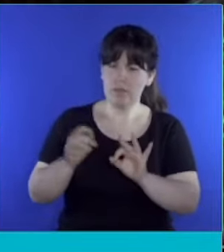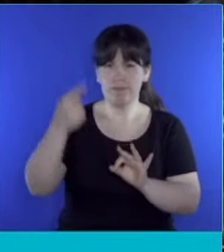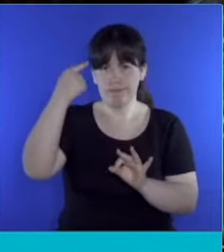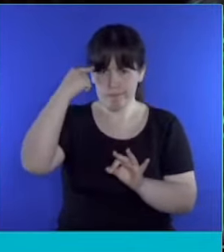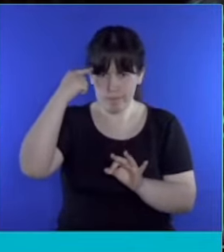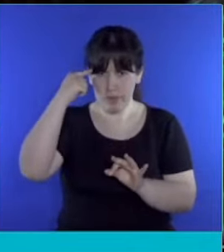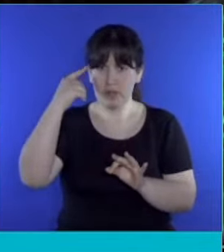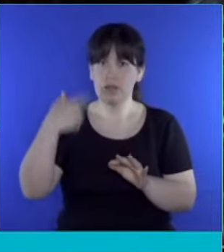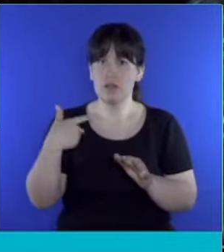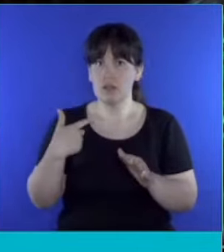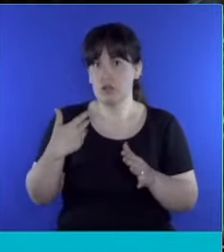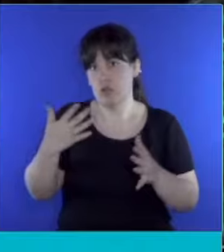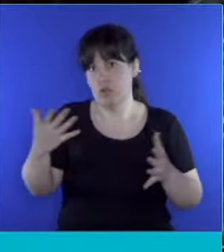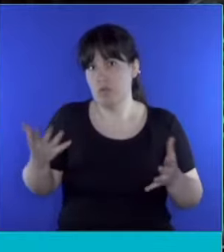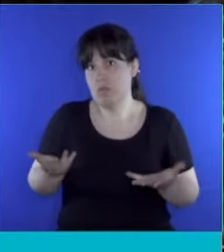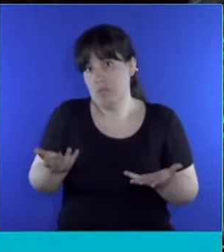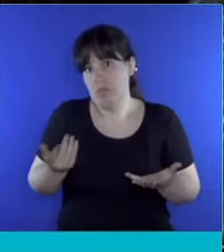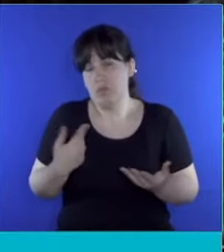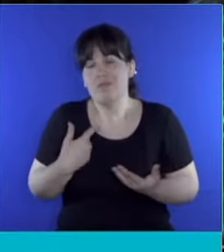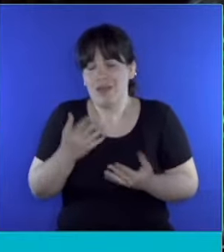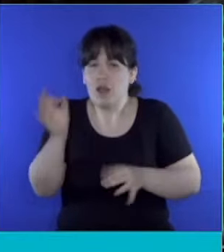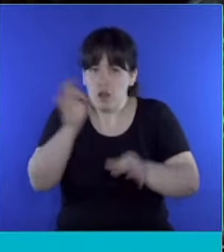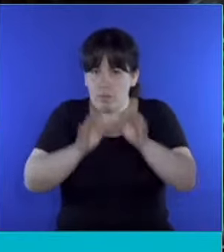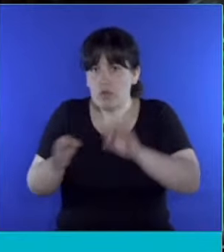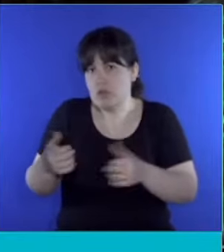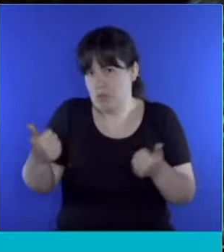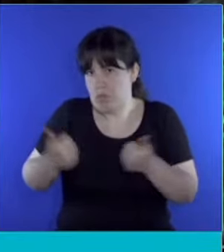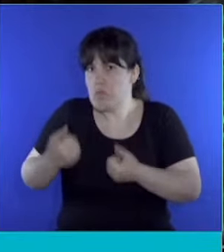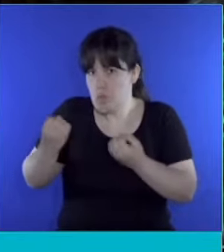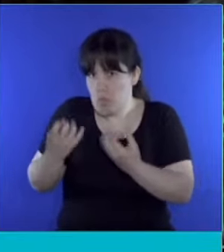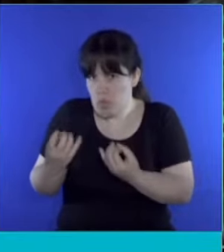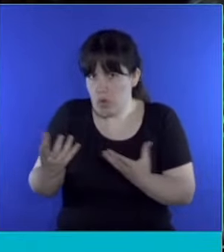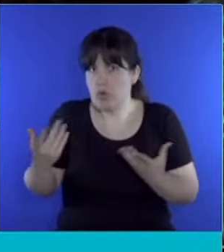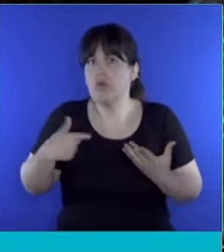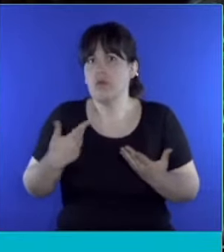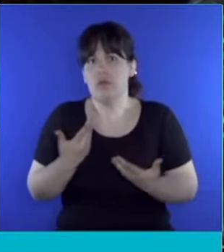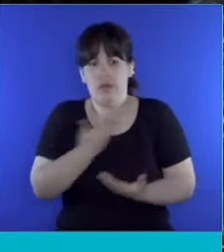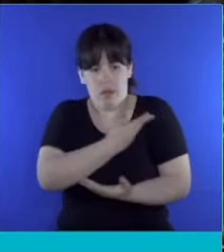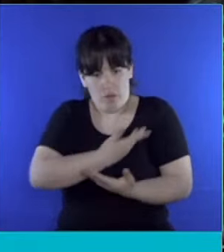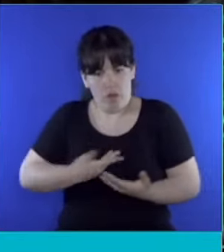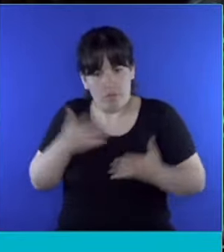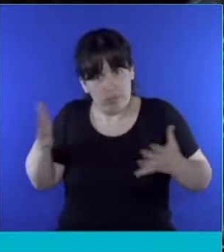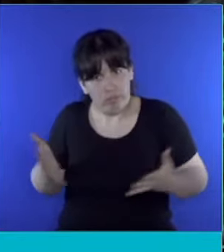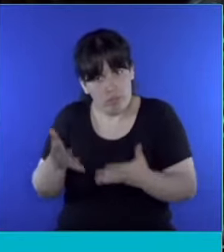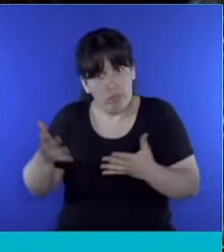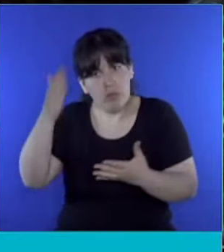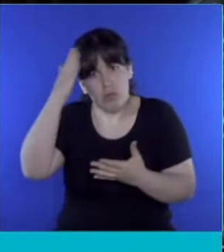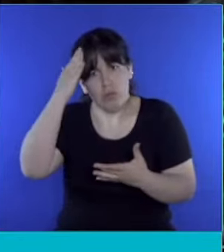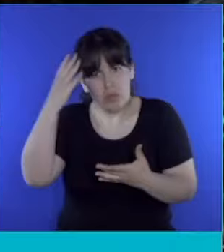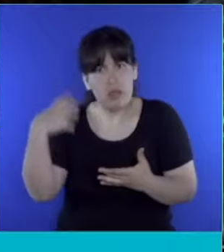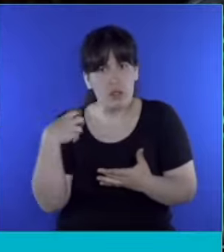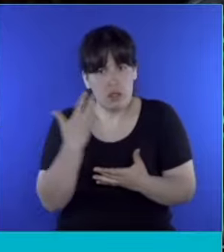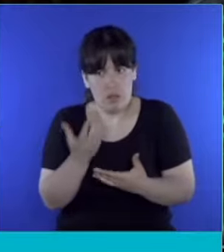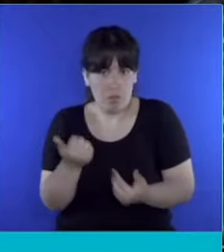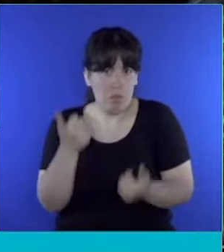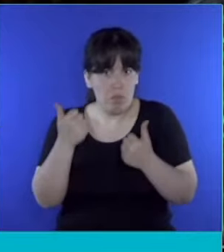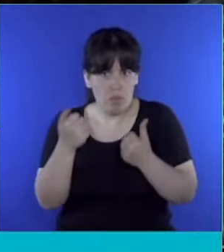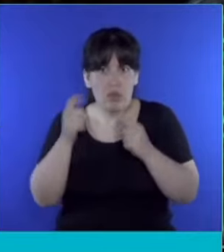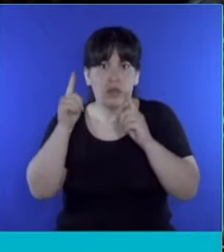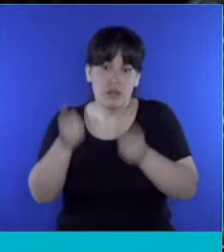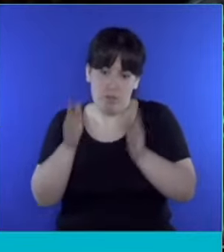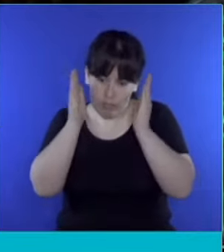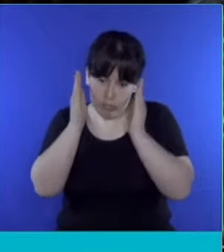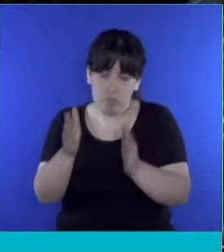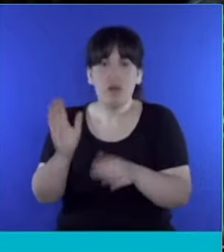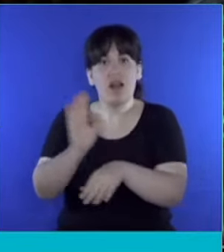consideramos muy loable. ¿Cómo no vamos a considerar que el Estado debe brindar fomento a la cultura en general y en particular a la industria